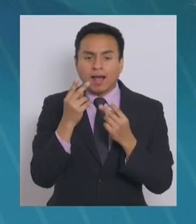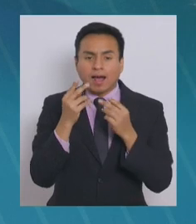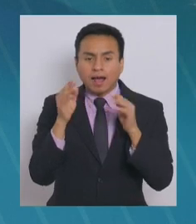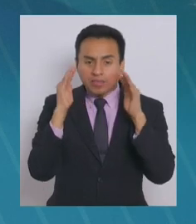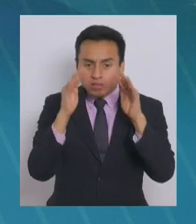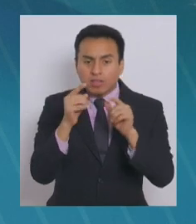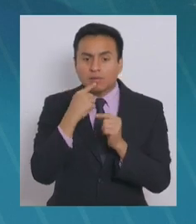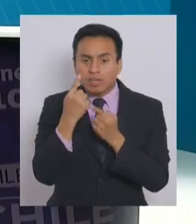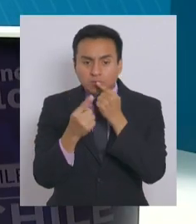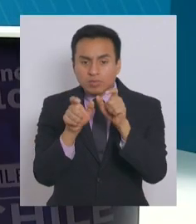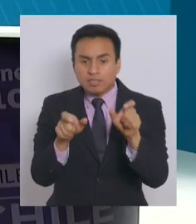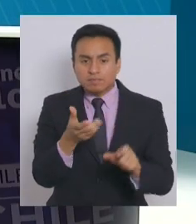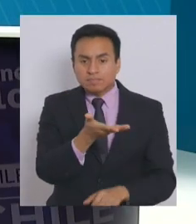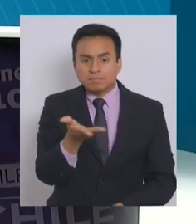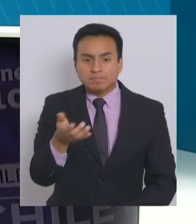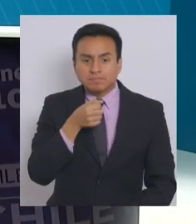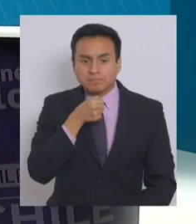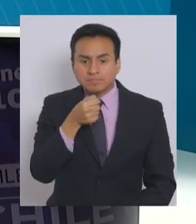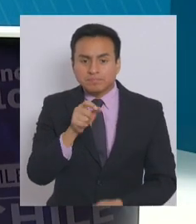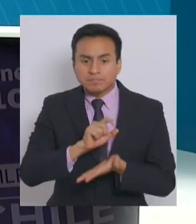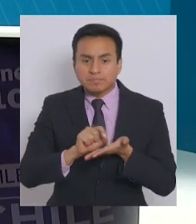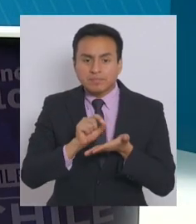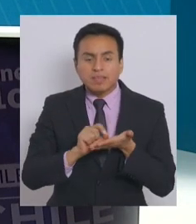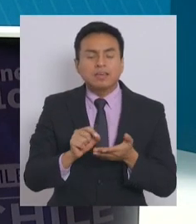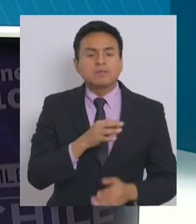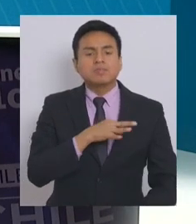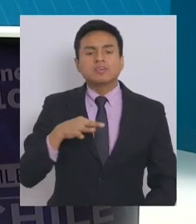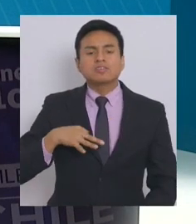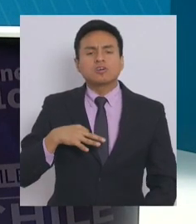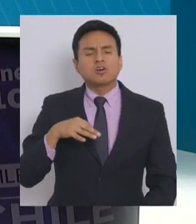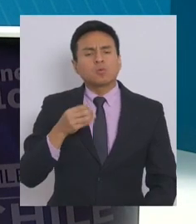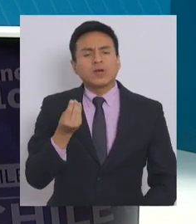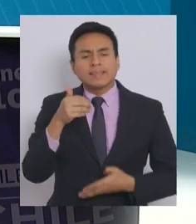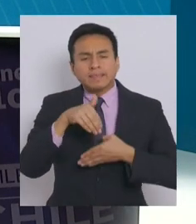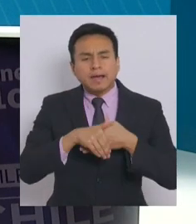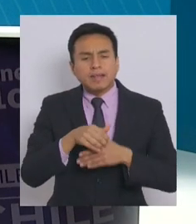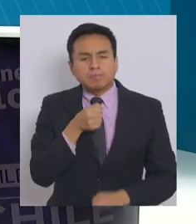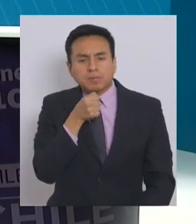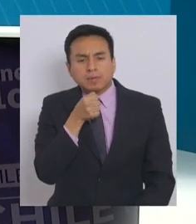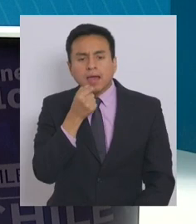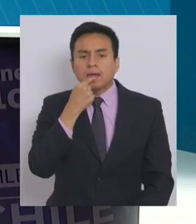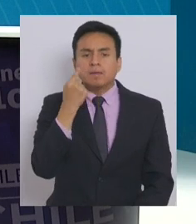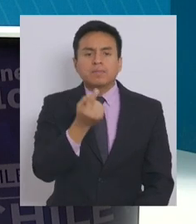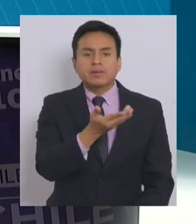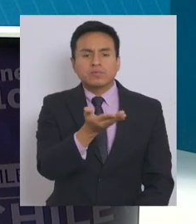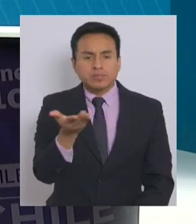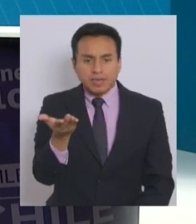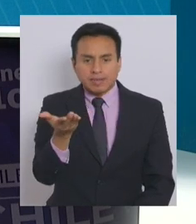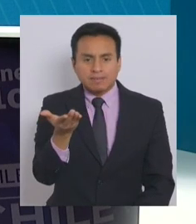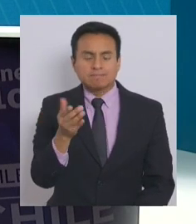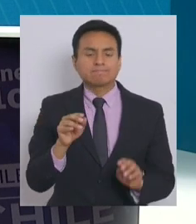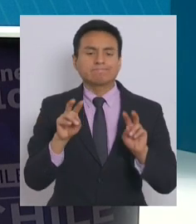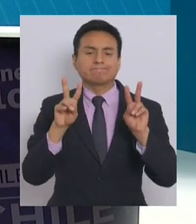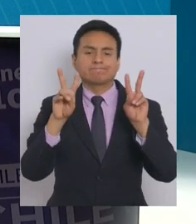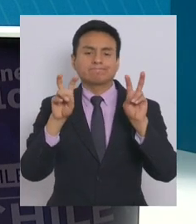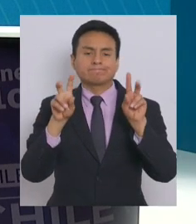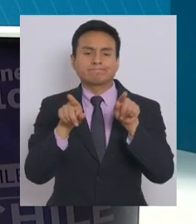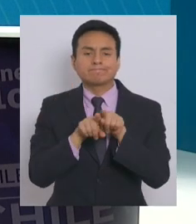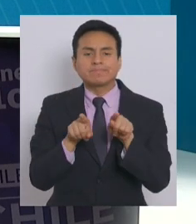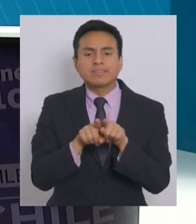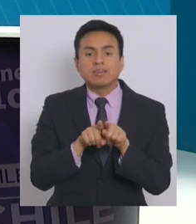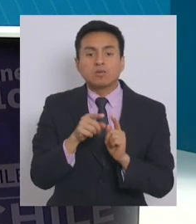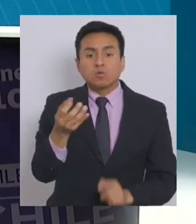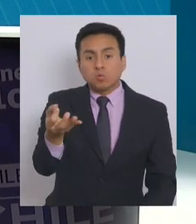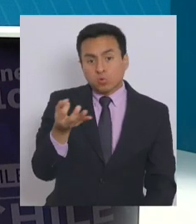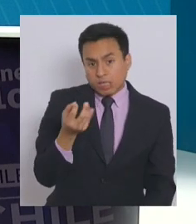preguntas de la prensa. Ministros, buenas tardes. Quería preguntarles sobre lo que se ha dado.